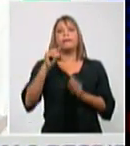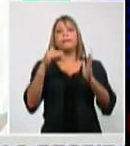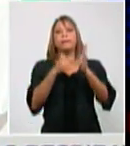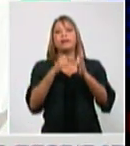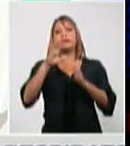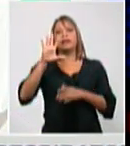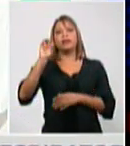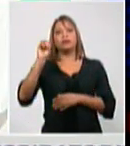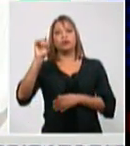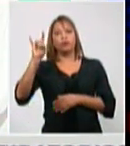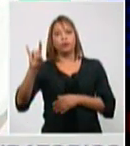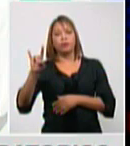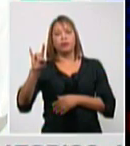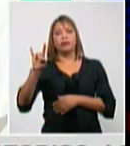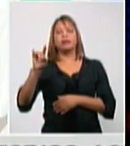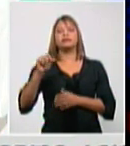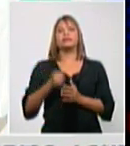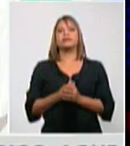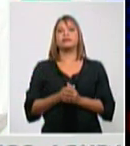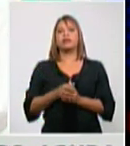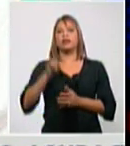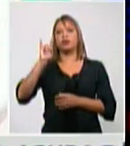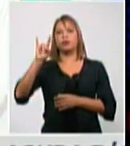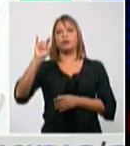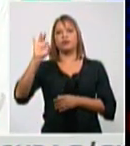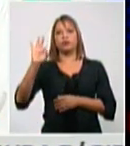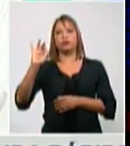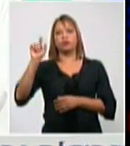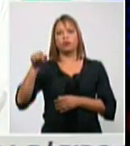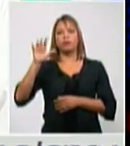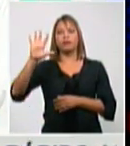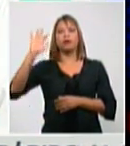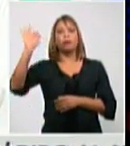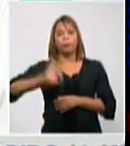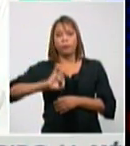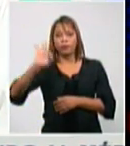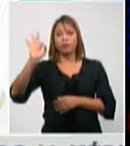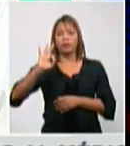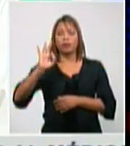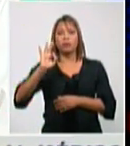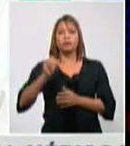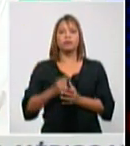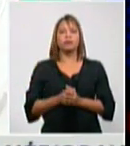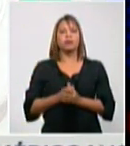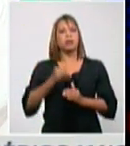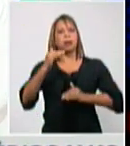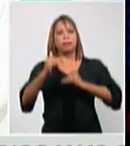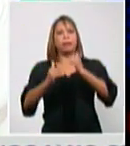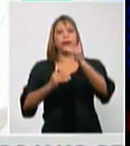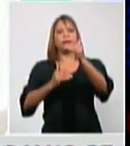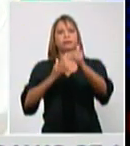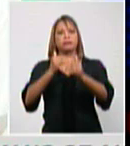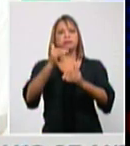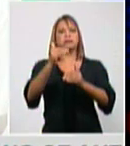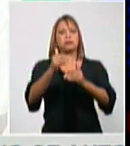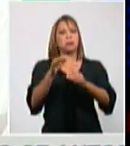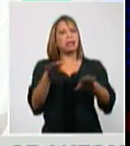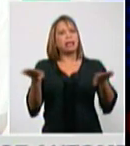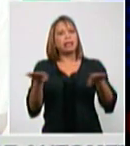98,7% con una evolución clínica estable